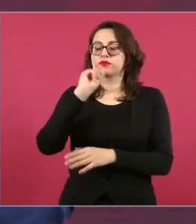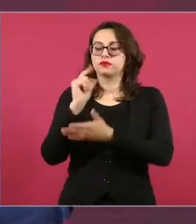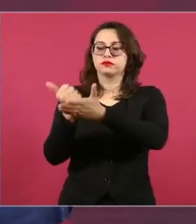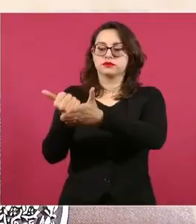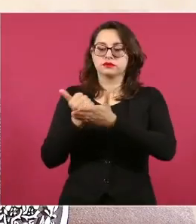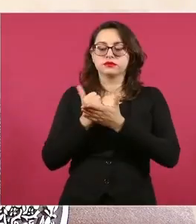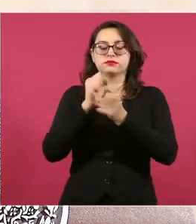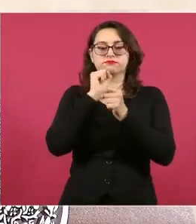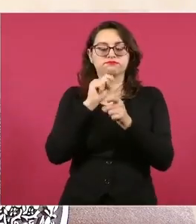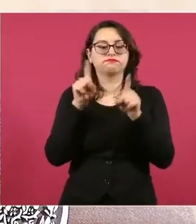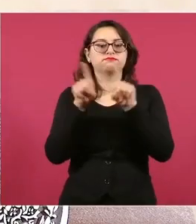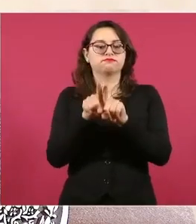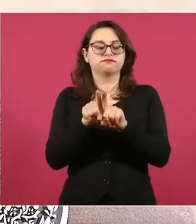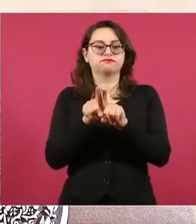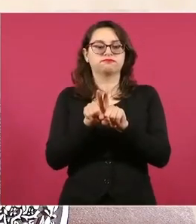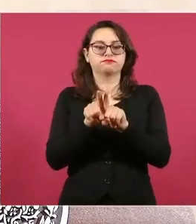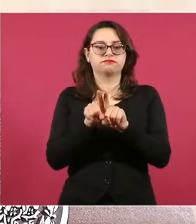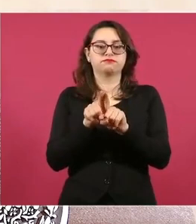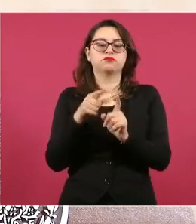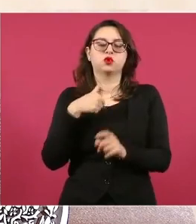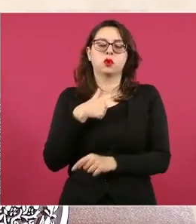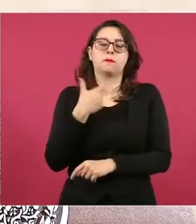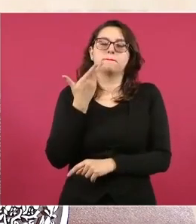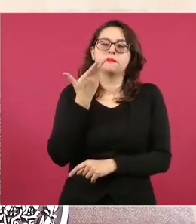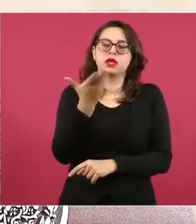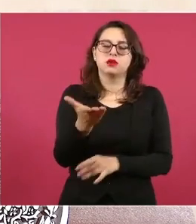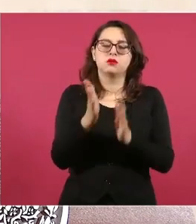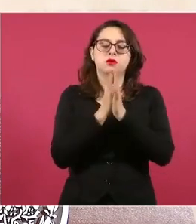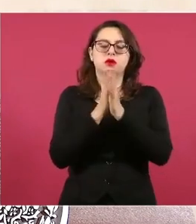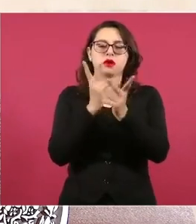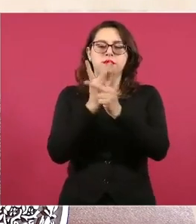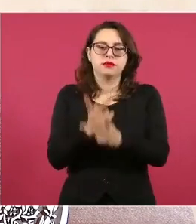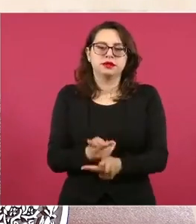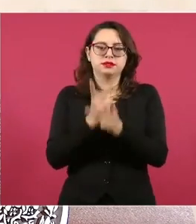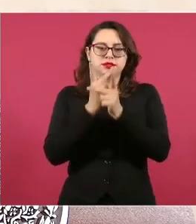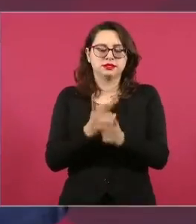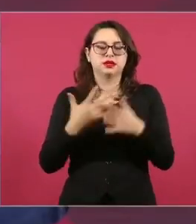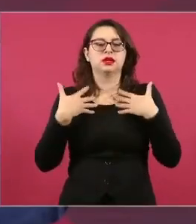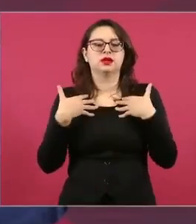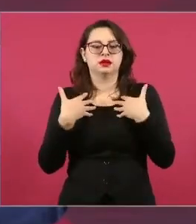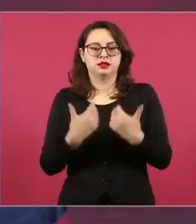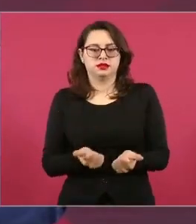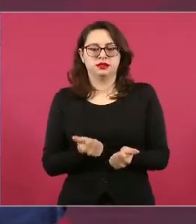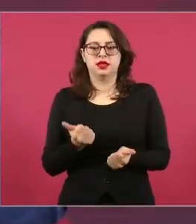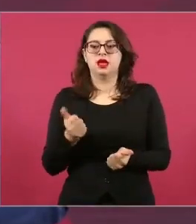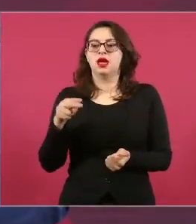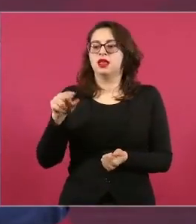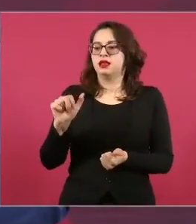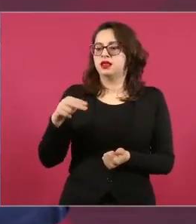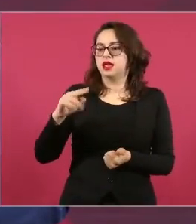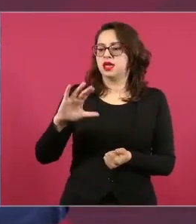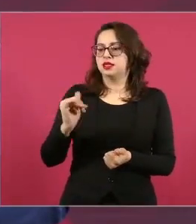Y es algo que yo les pido. Y vamos a ayudar a Nanchital